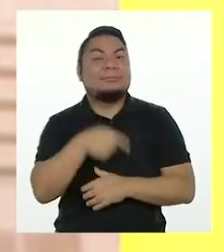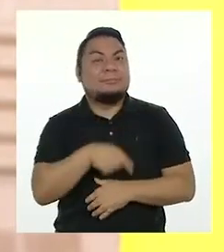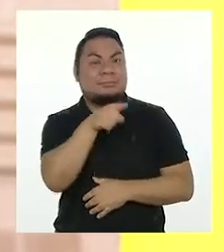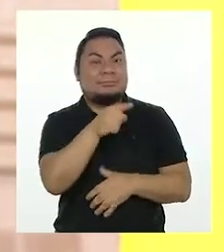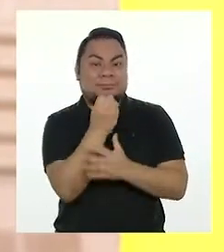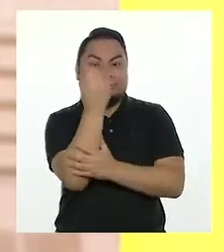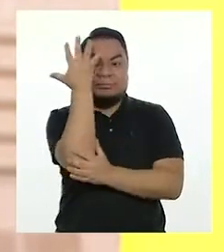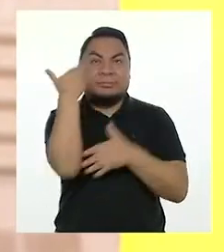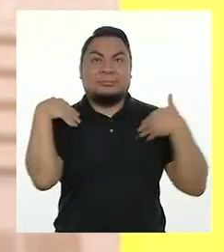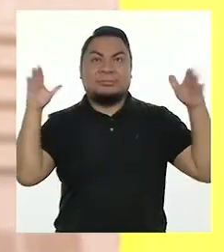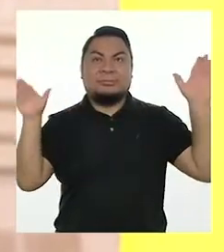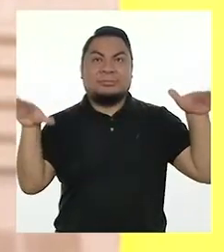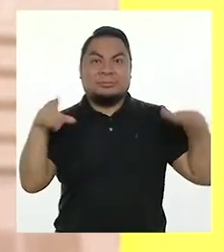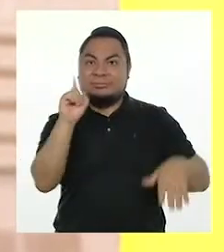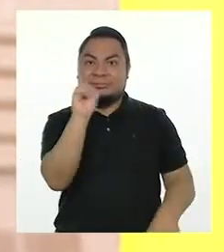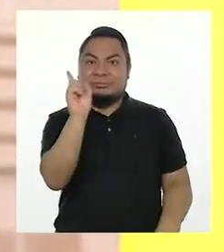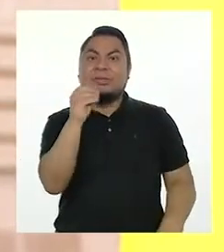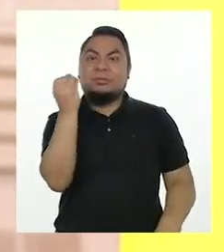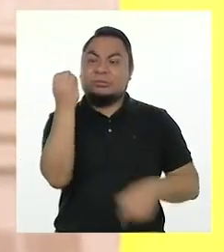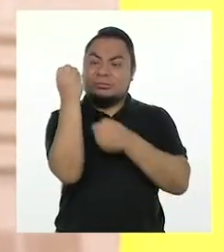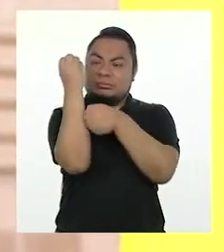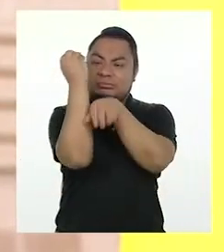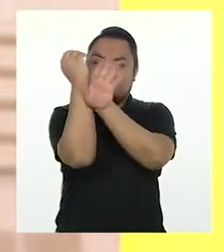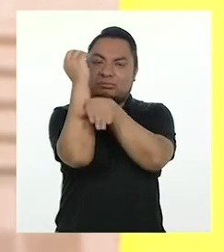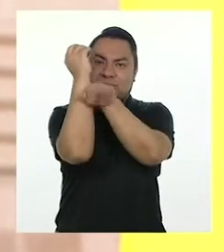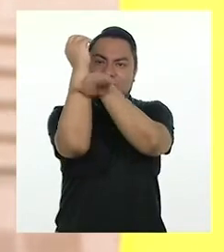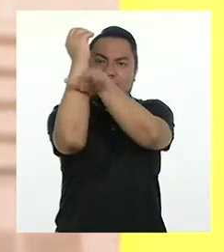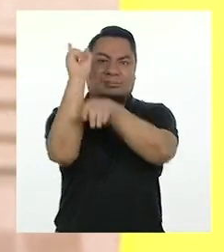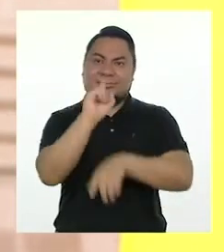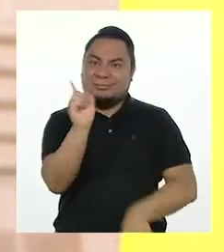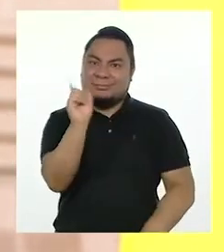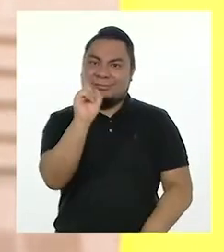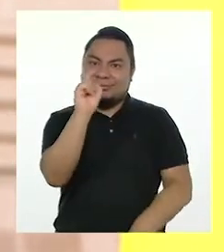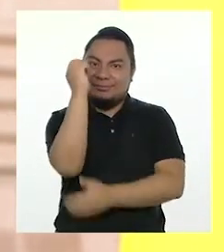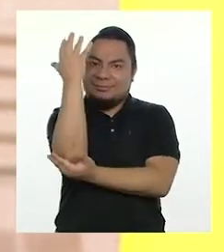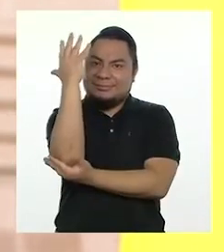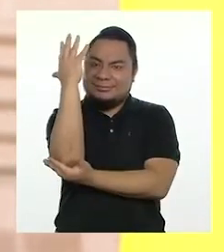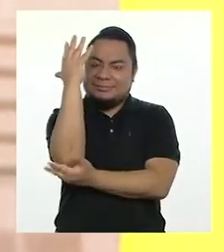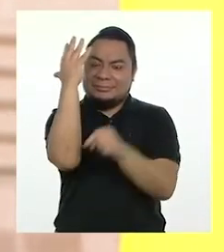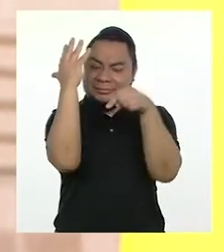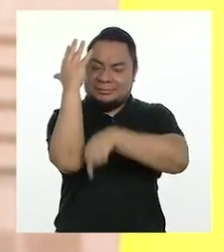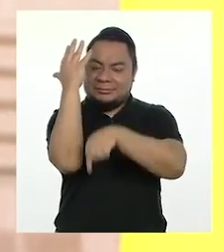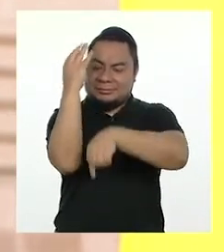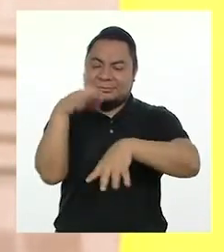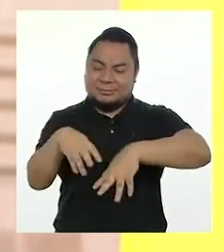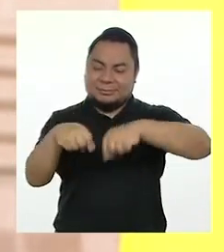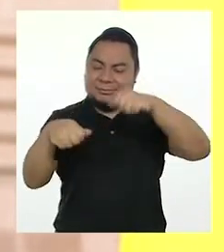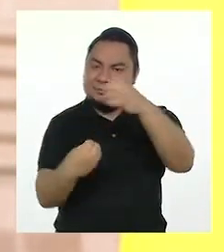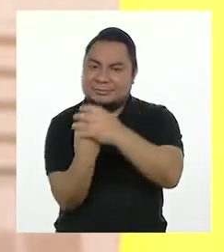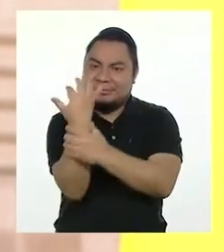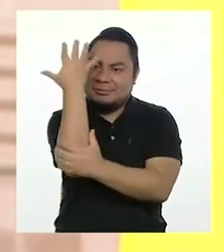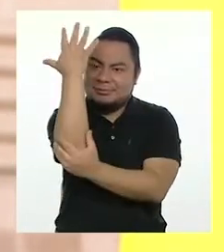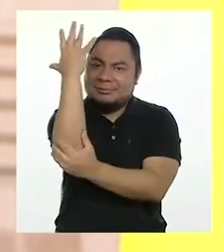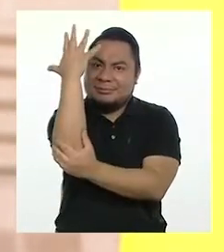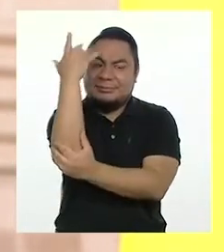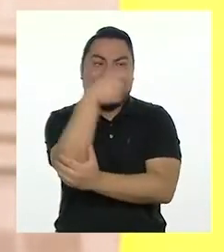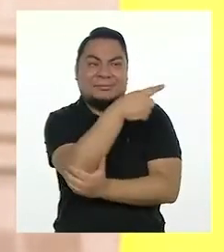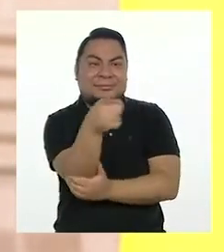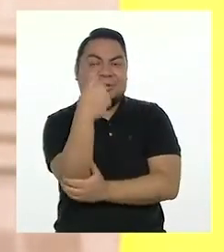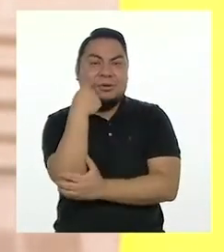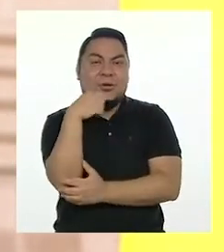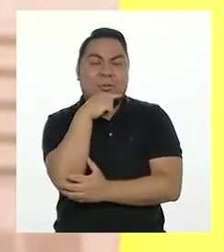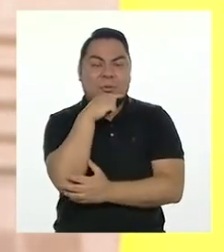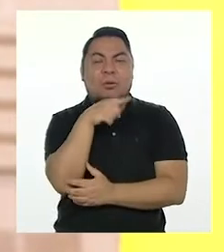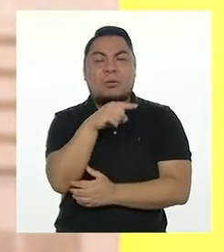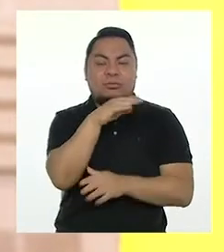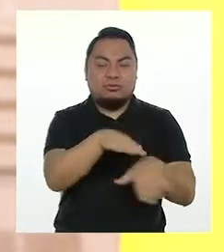salir volando porque no tienen alitas. Los vegetales tienen que nacer en la tierra y son cultivados por los humanos, hombres,